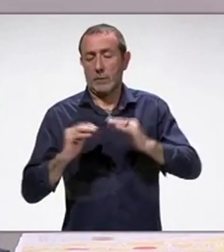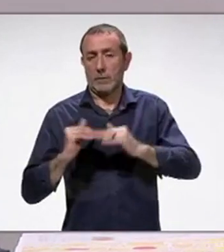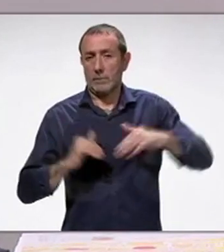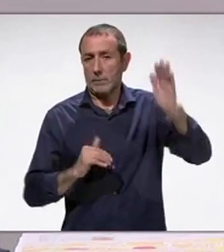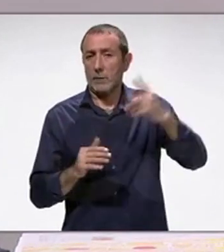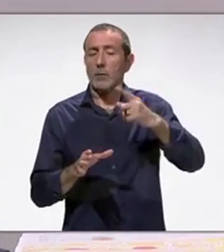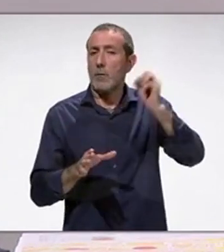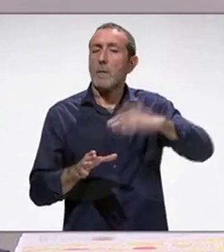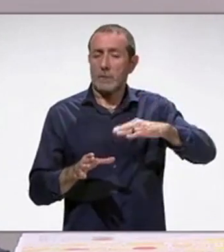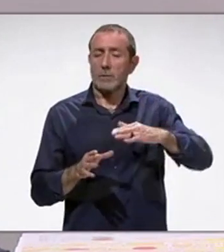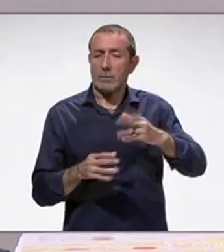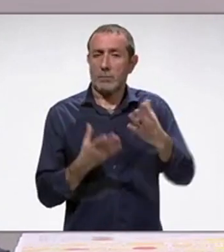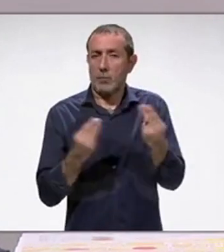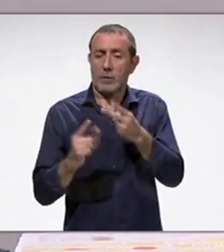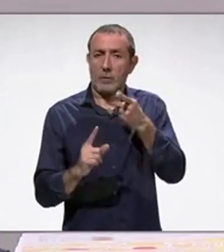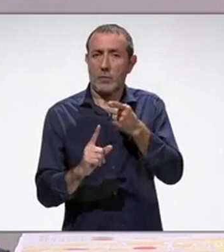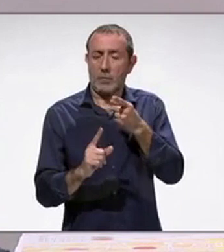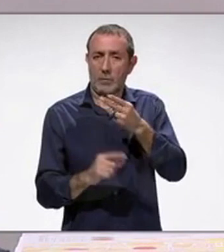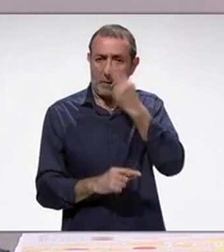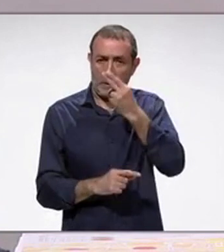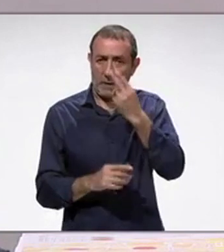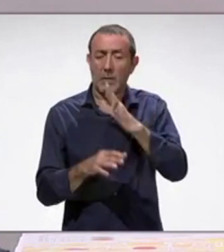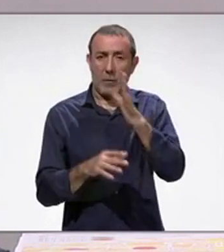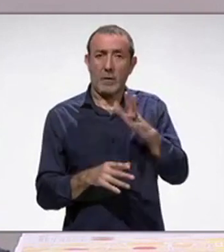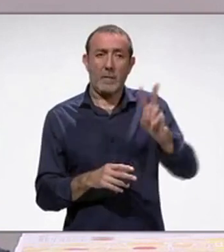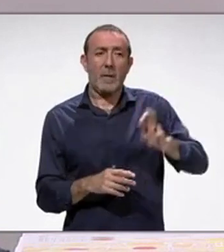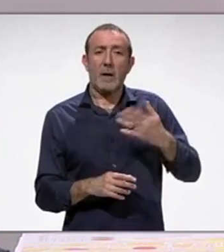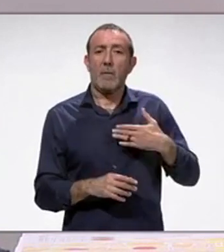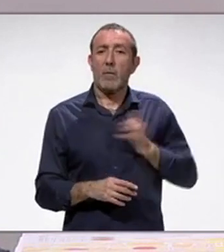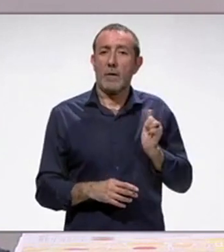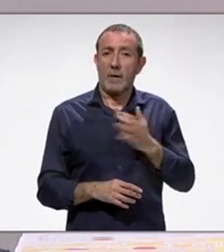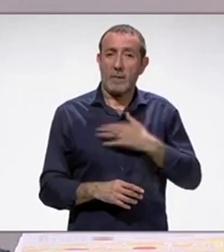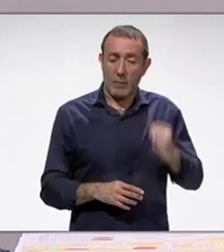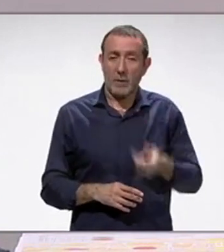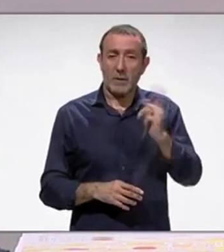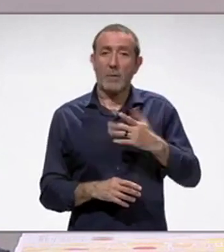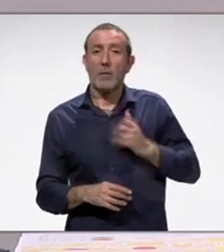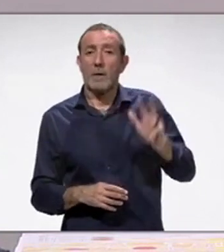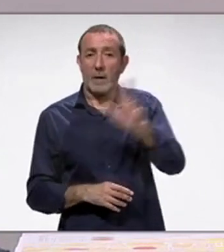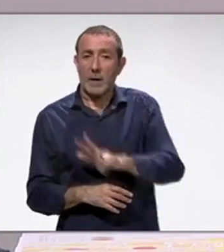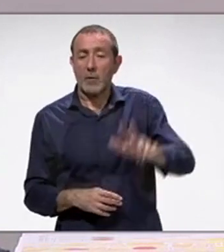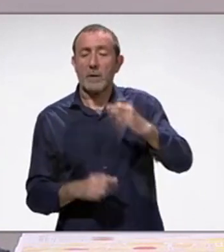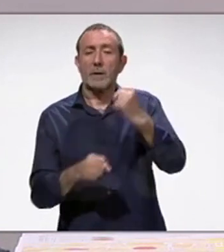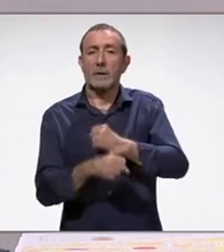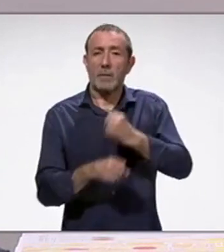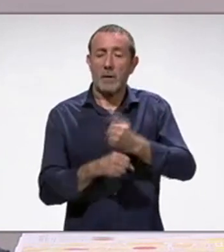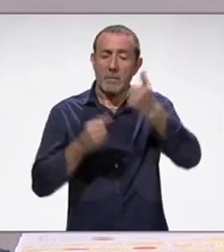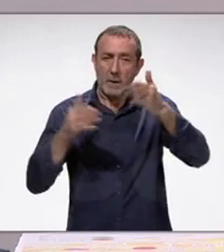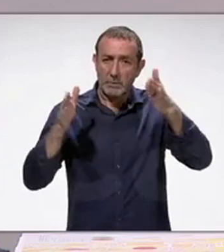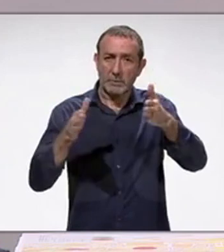inversión enormemente útil, que permite a nuestra policía local, esforzada policía local y a la Policía Nacional, trabajar con más seguridad